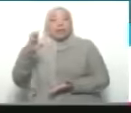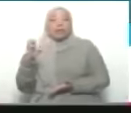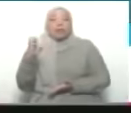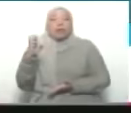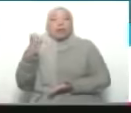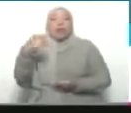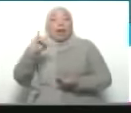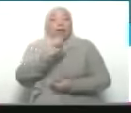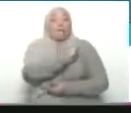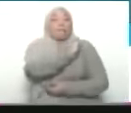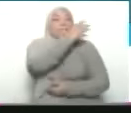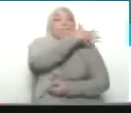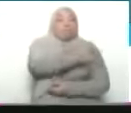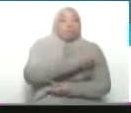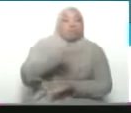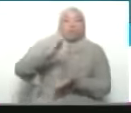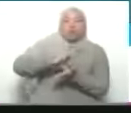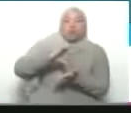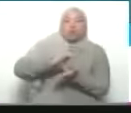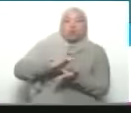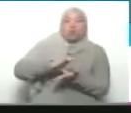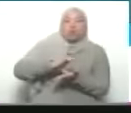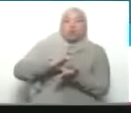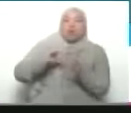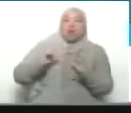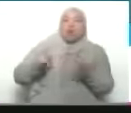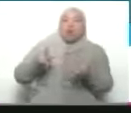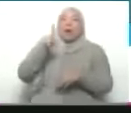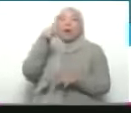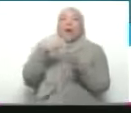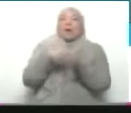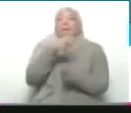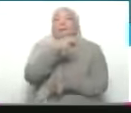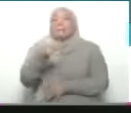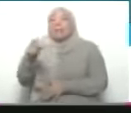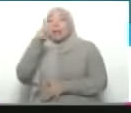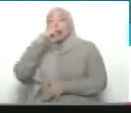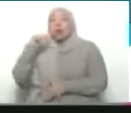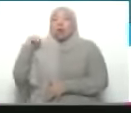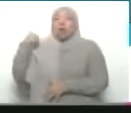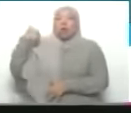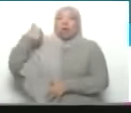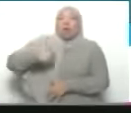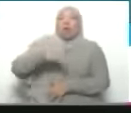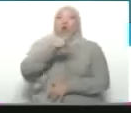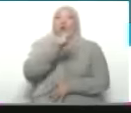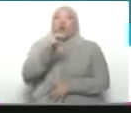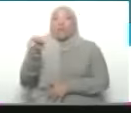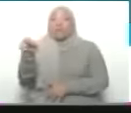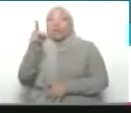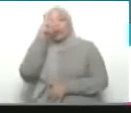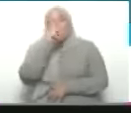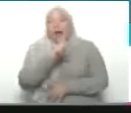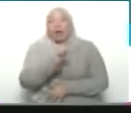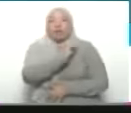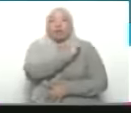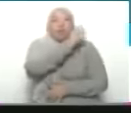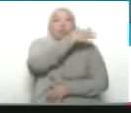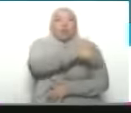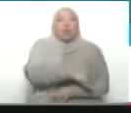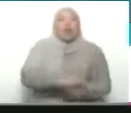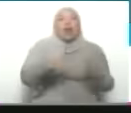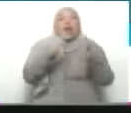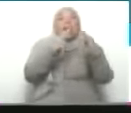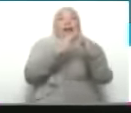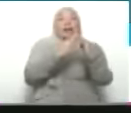Palestina. Cuando Él nació era Palestina, hace miles de años, más de dos mil años. Él nació en un hogar